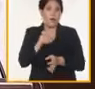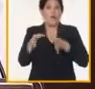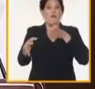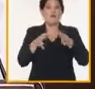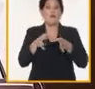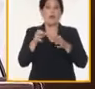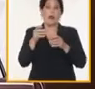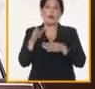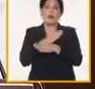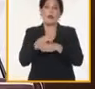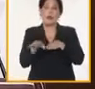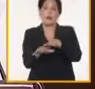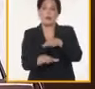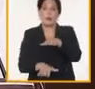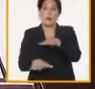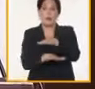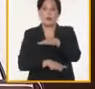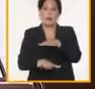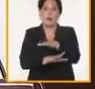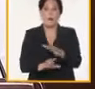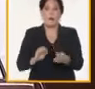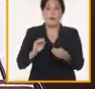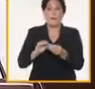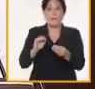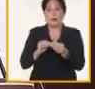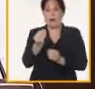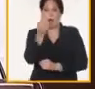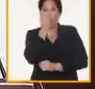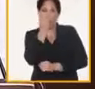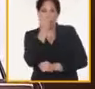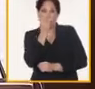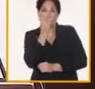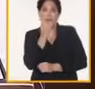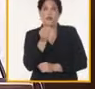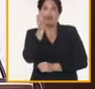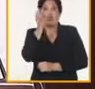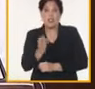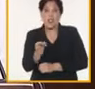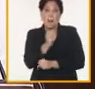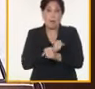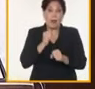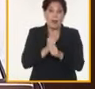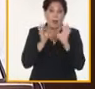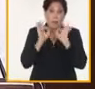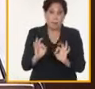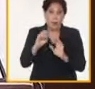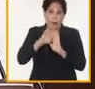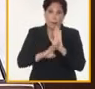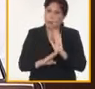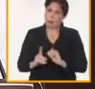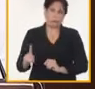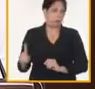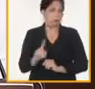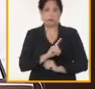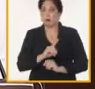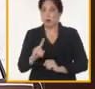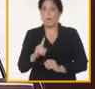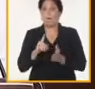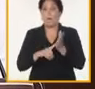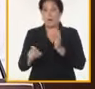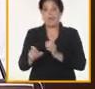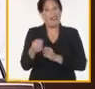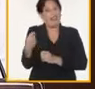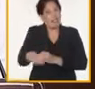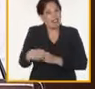organizaciones de base radicadas en el sector, que no siempre utilizan las vías y métodos que permitan a los núcleos del partido